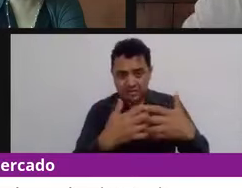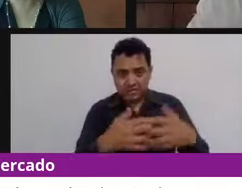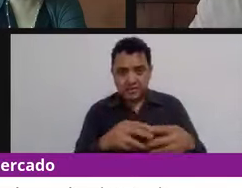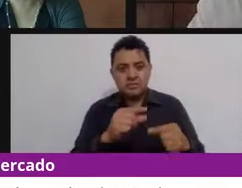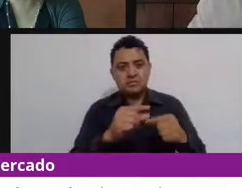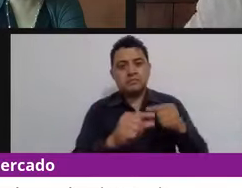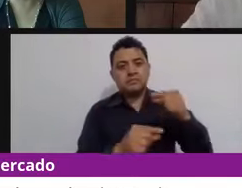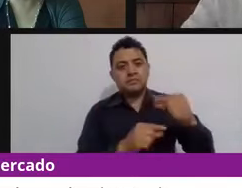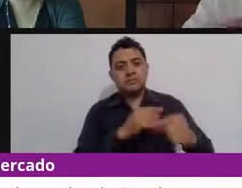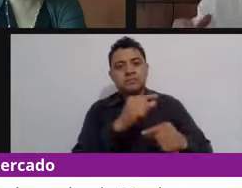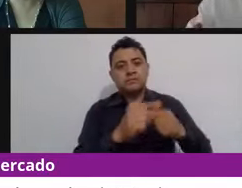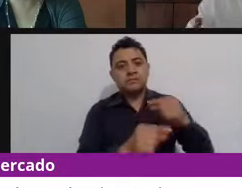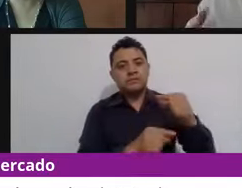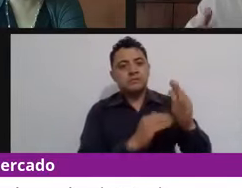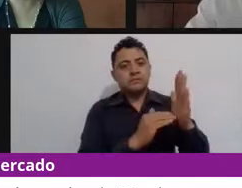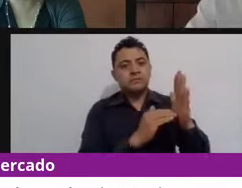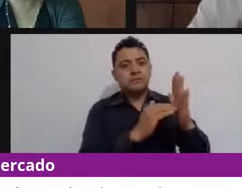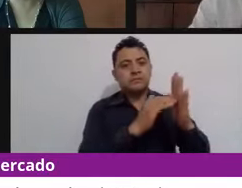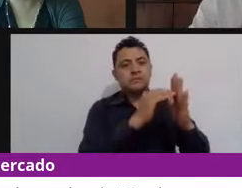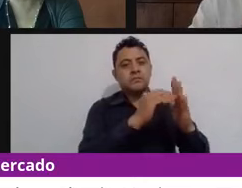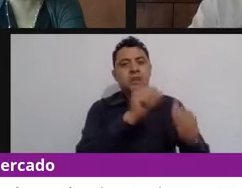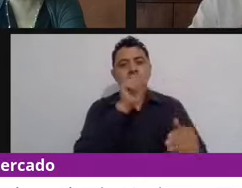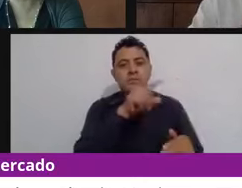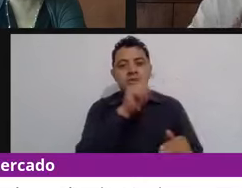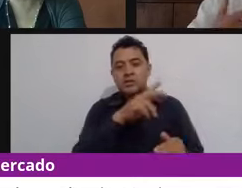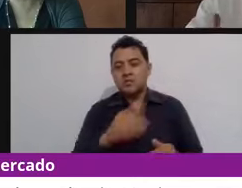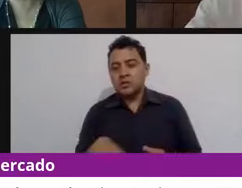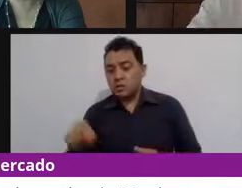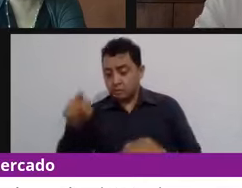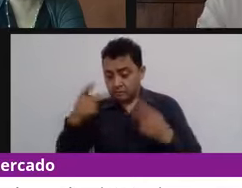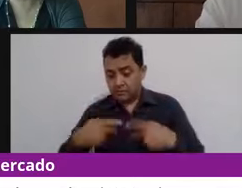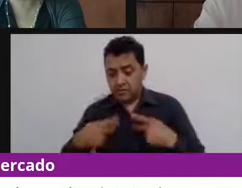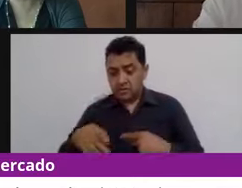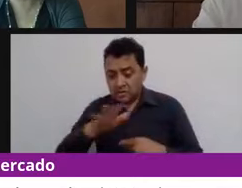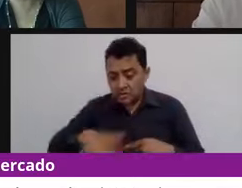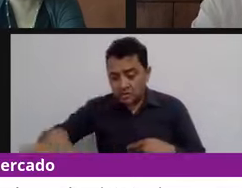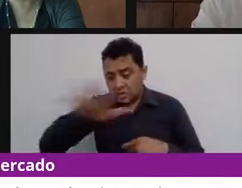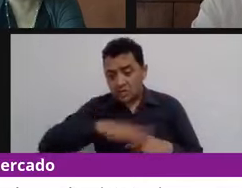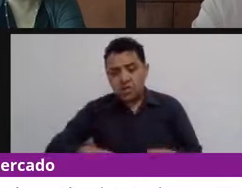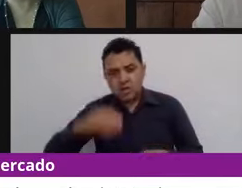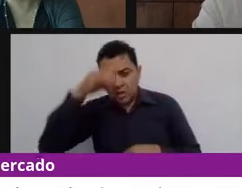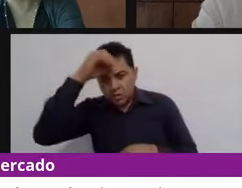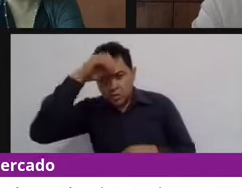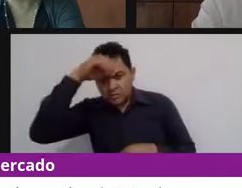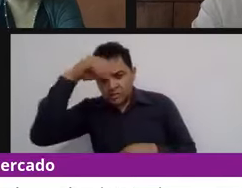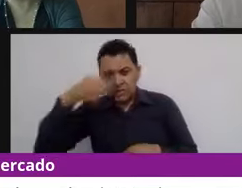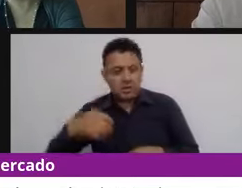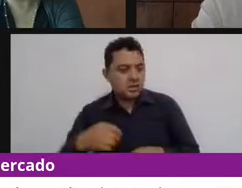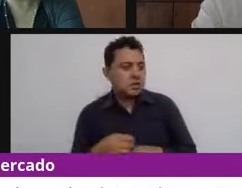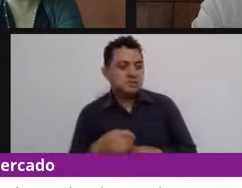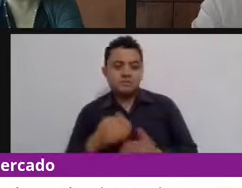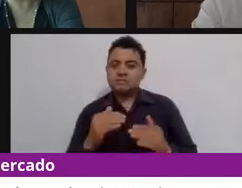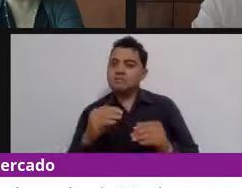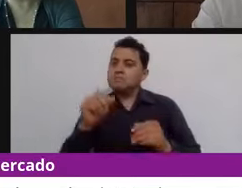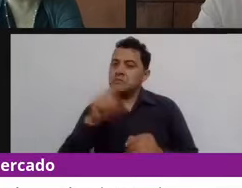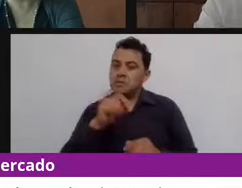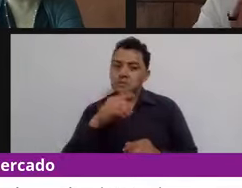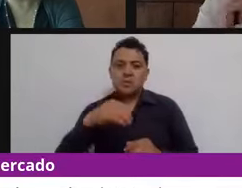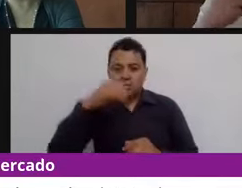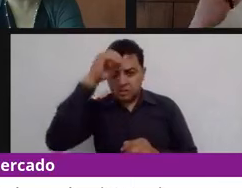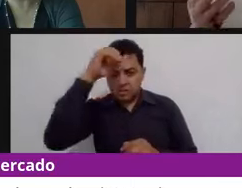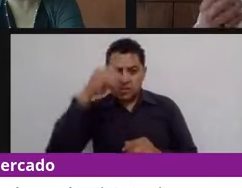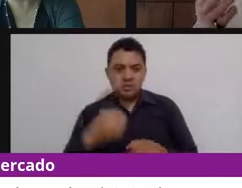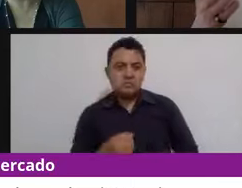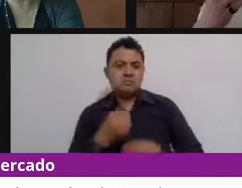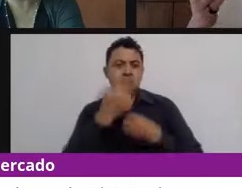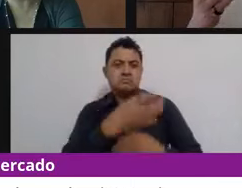reclamos o solicitudes de la sociedad para lo que nos van a lo que nos van a ofertar entonces pues bueno ahí estaríamos hablando que